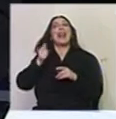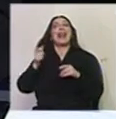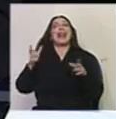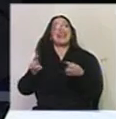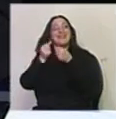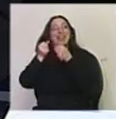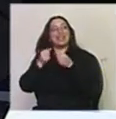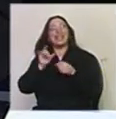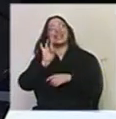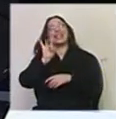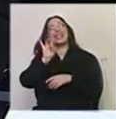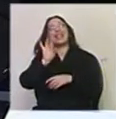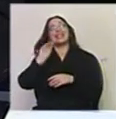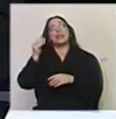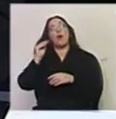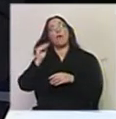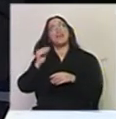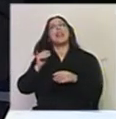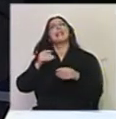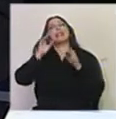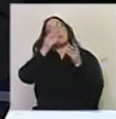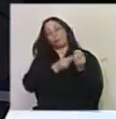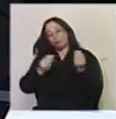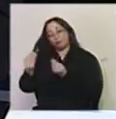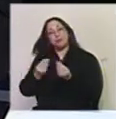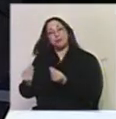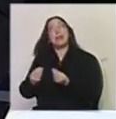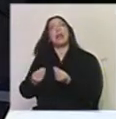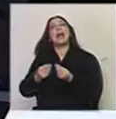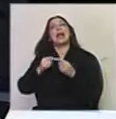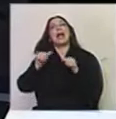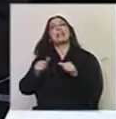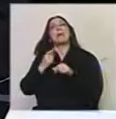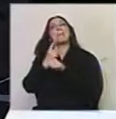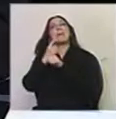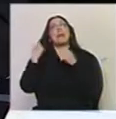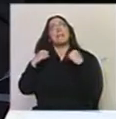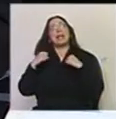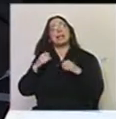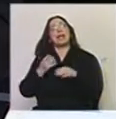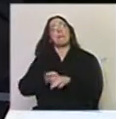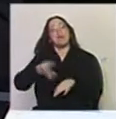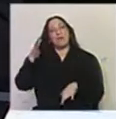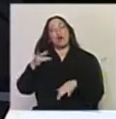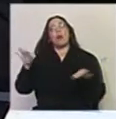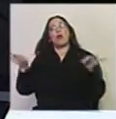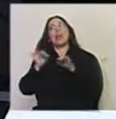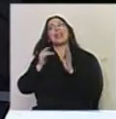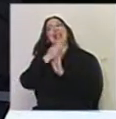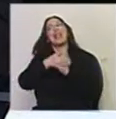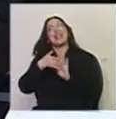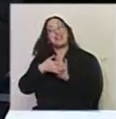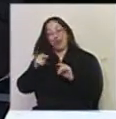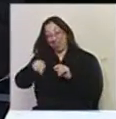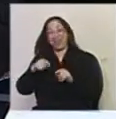15 jóvenes de la orquesta juvenil que se les dio la chance de hacer sus primeras prácticas profesionales con la orquesta nacional, nada más ni nada menos,